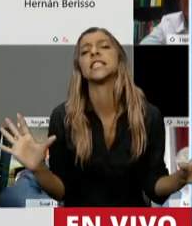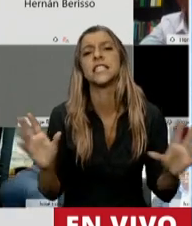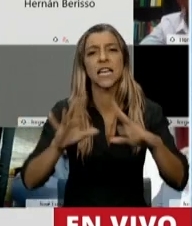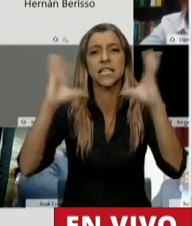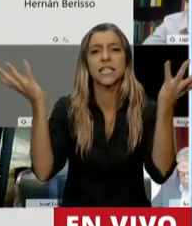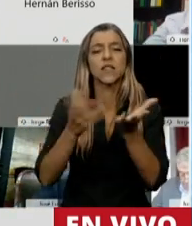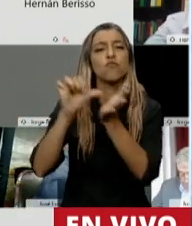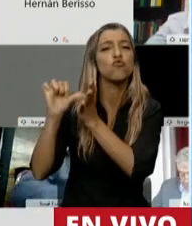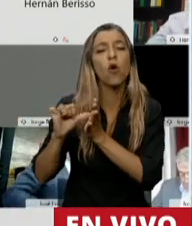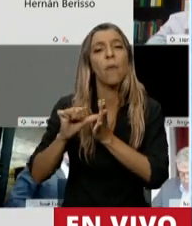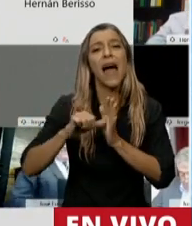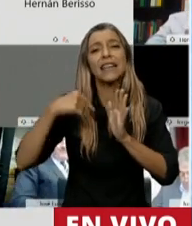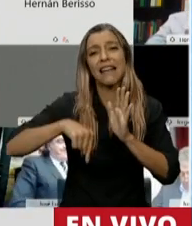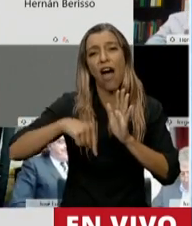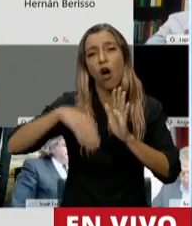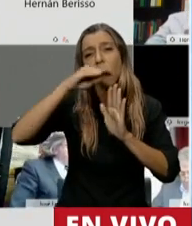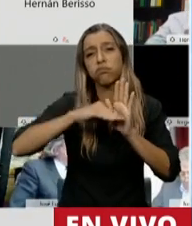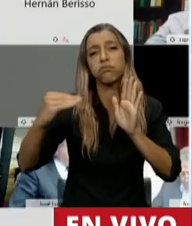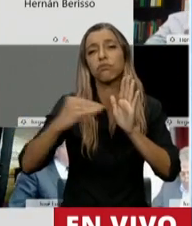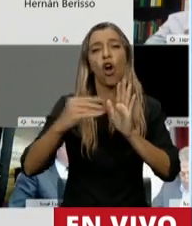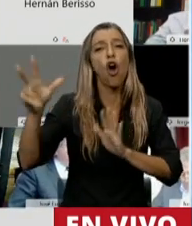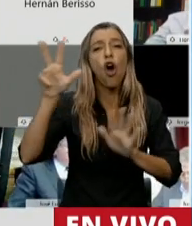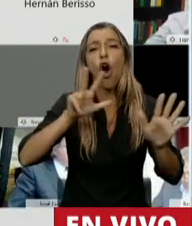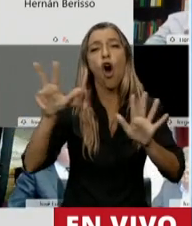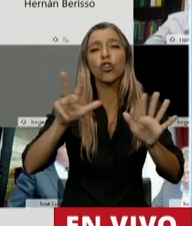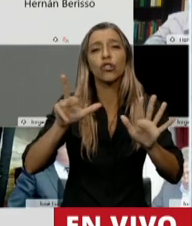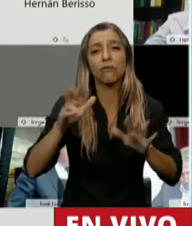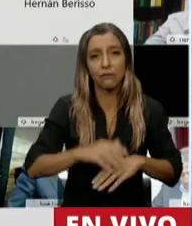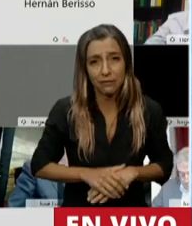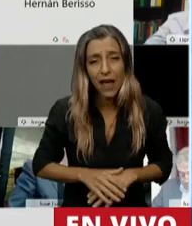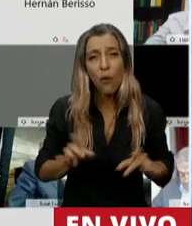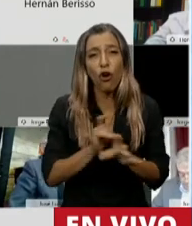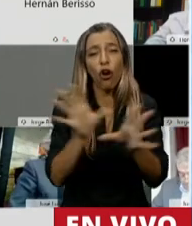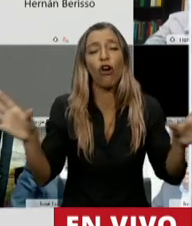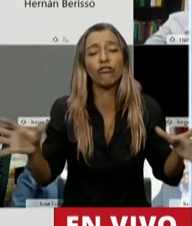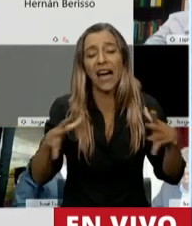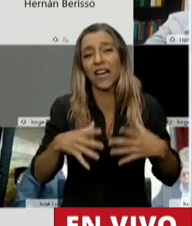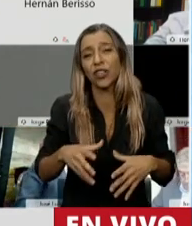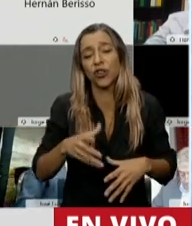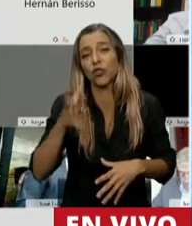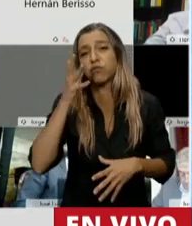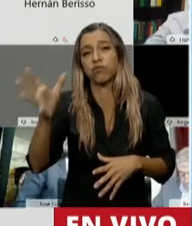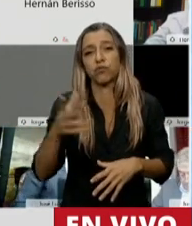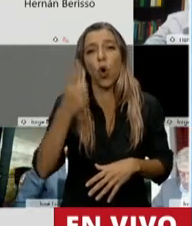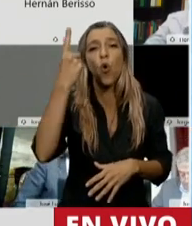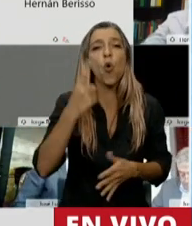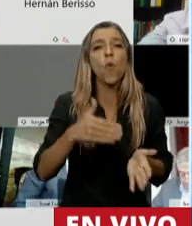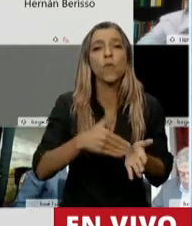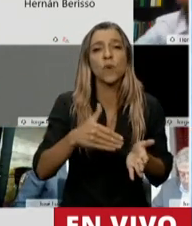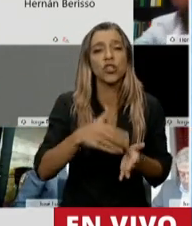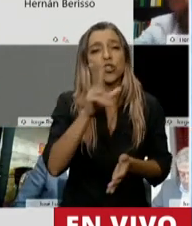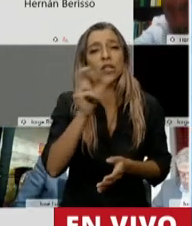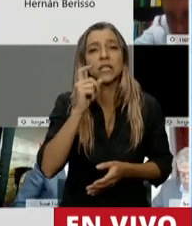del mundo con mayor cantidad de contagios. Más de 1.300.000 contagios. No hay nada que